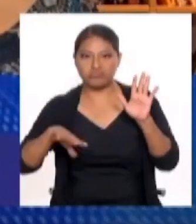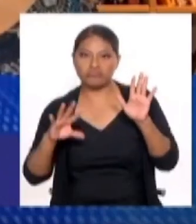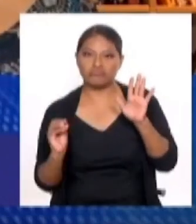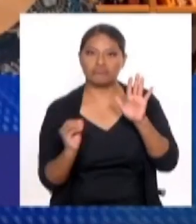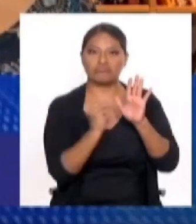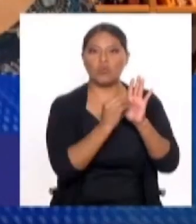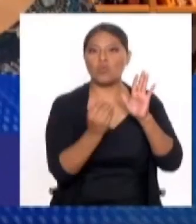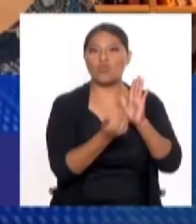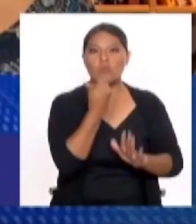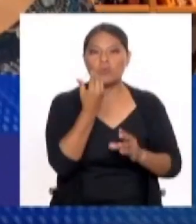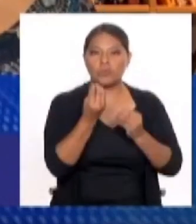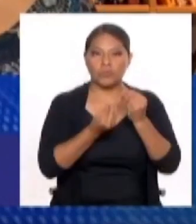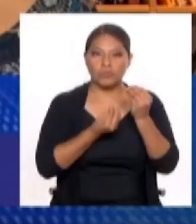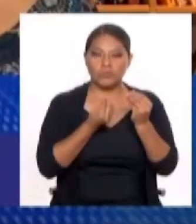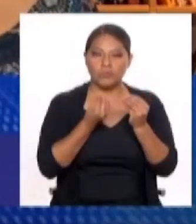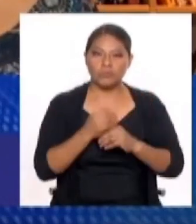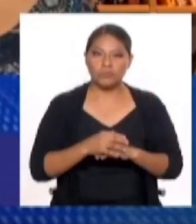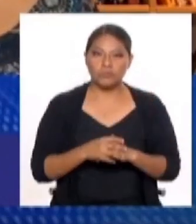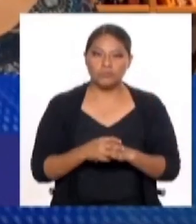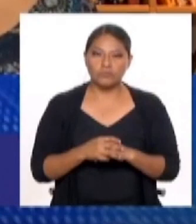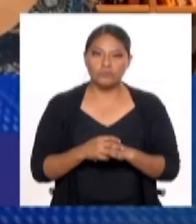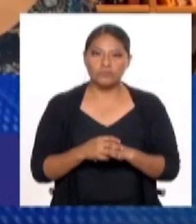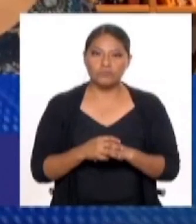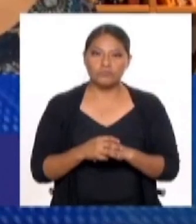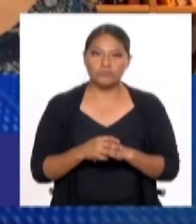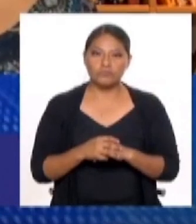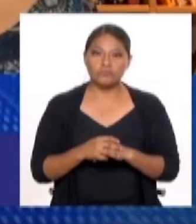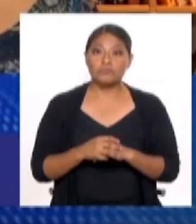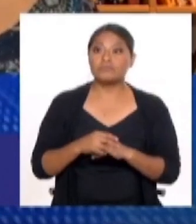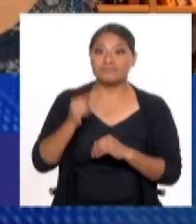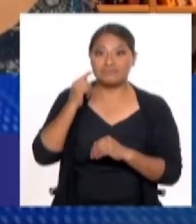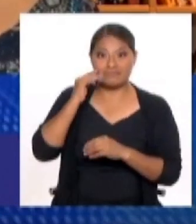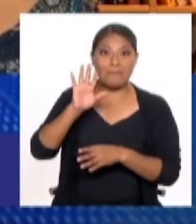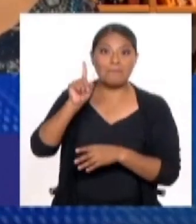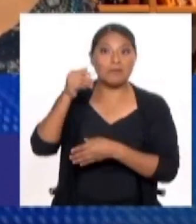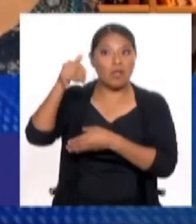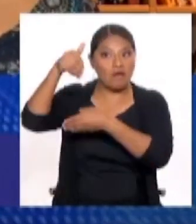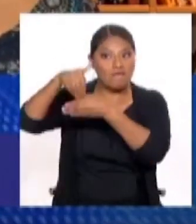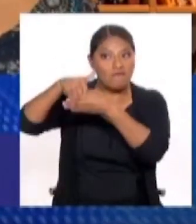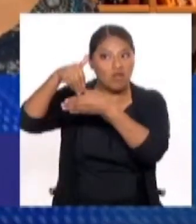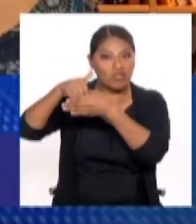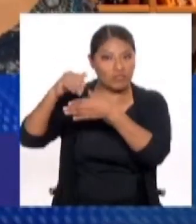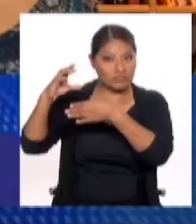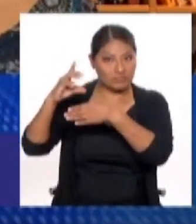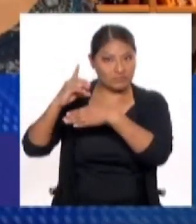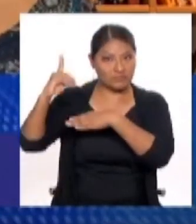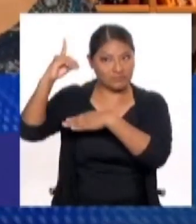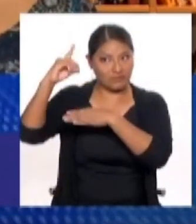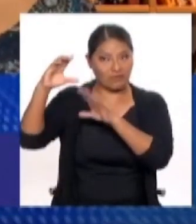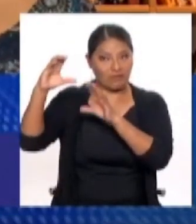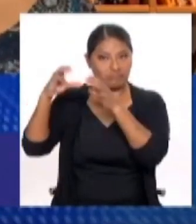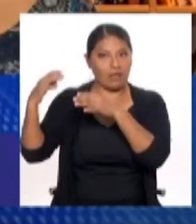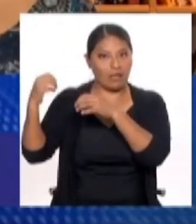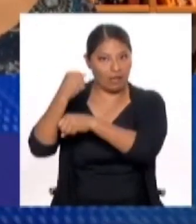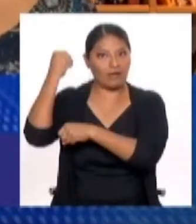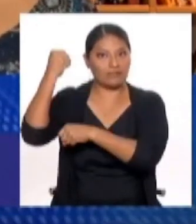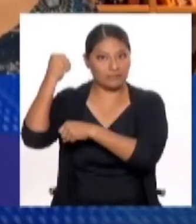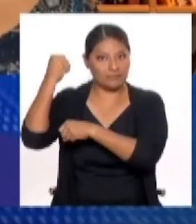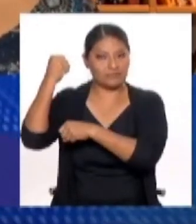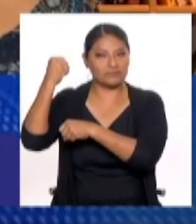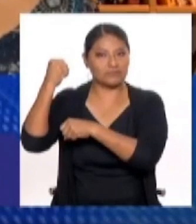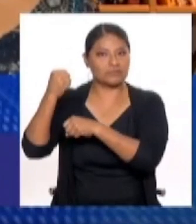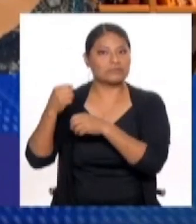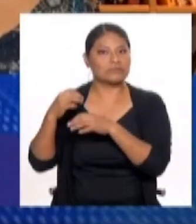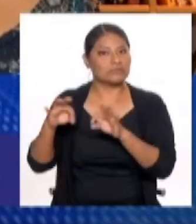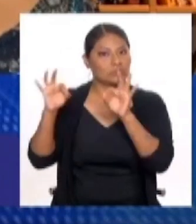las propuestas? O sea, primero, con las votaciones que obtuvo el Partido Republicano, o sea, de Fentón,